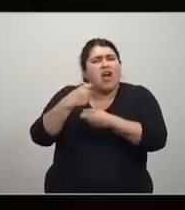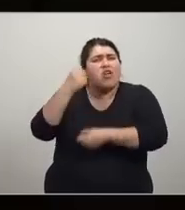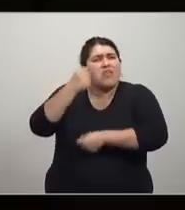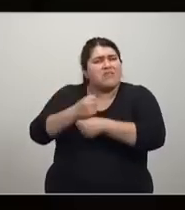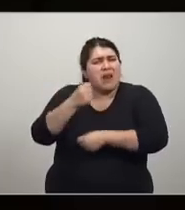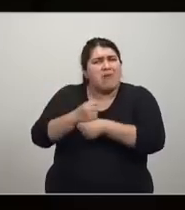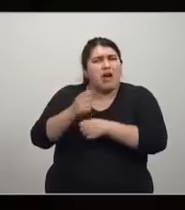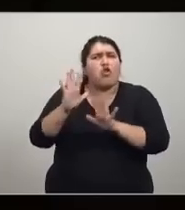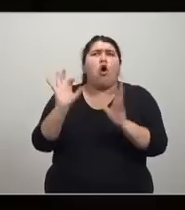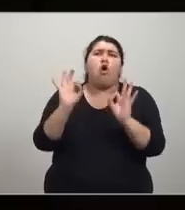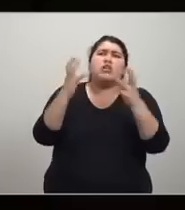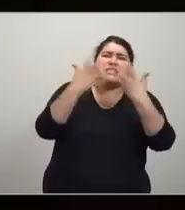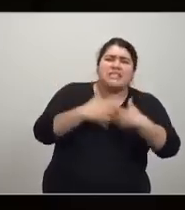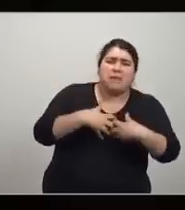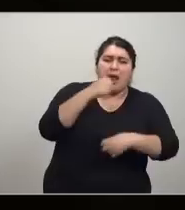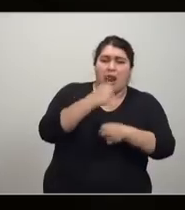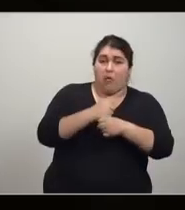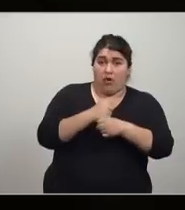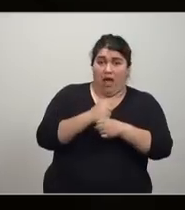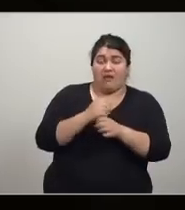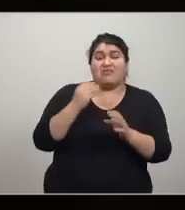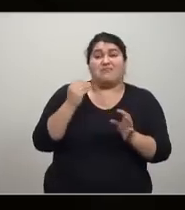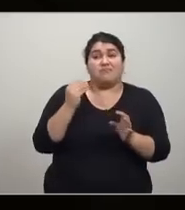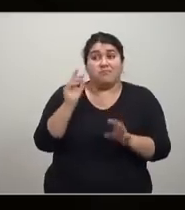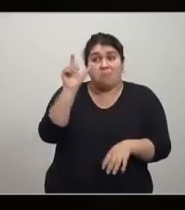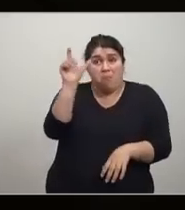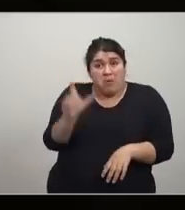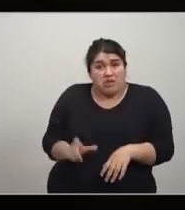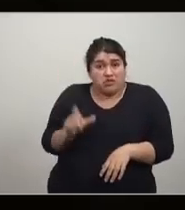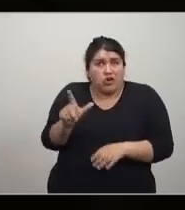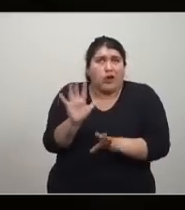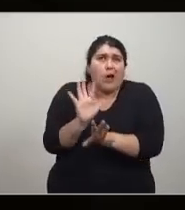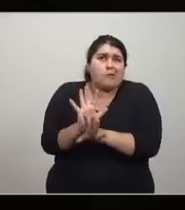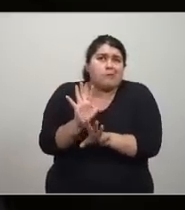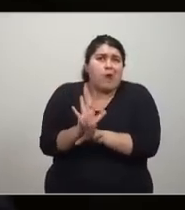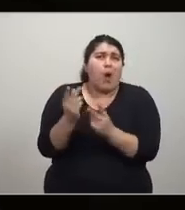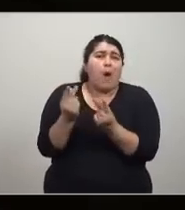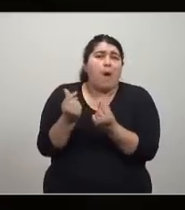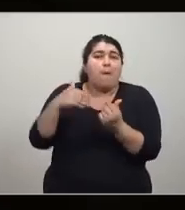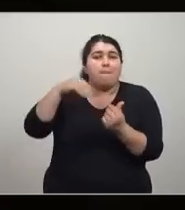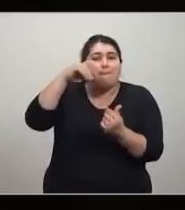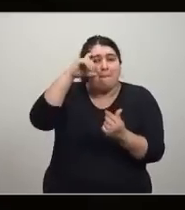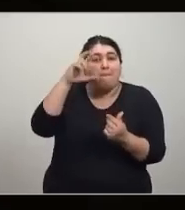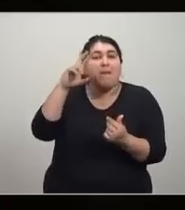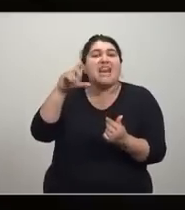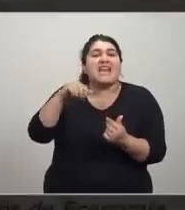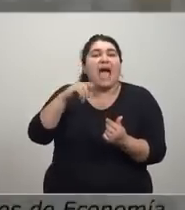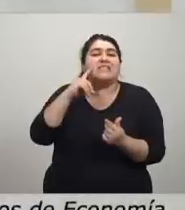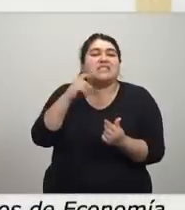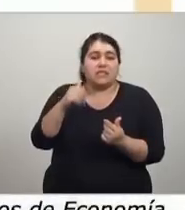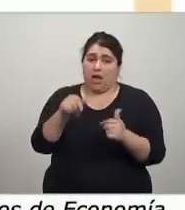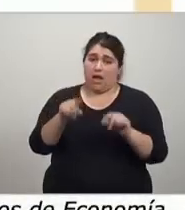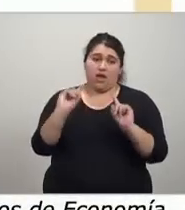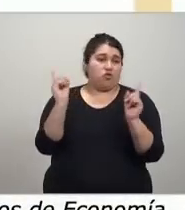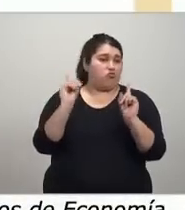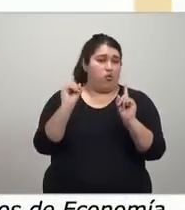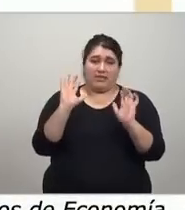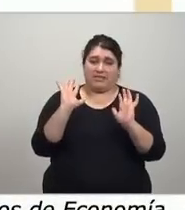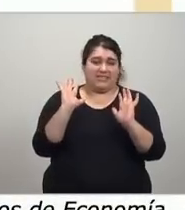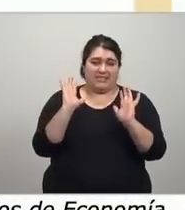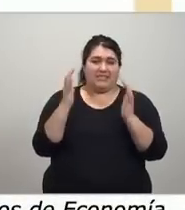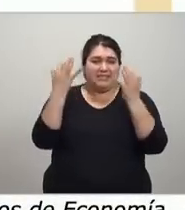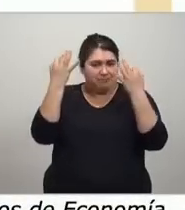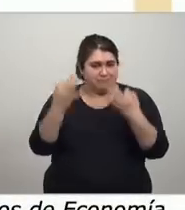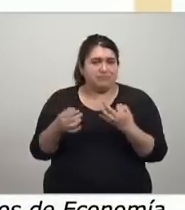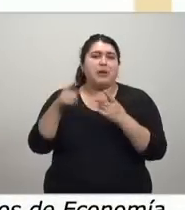laboral porque el ser humano no es una mercancía. No es sujeto, es sujeto. ¡Juicio de valor! Esto es mercado de factores de producción,